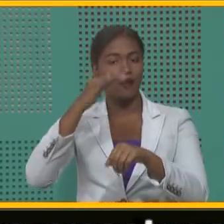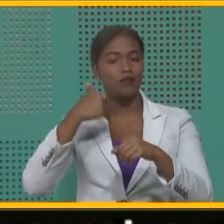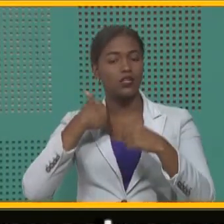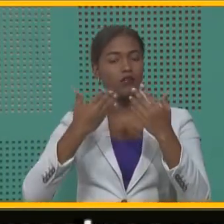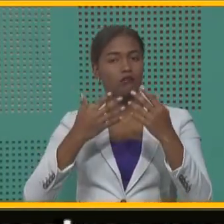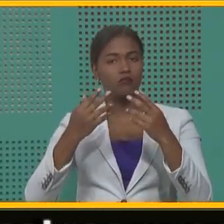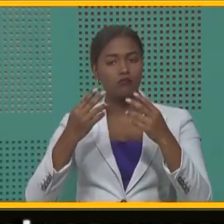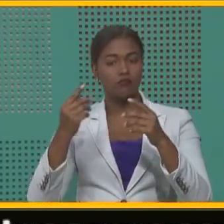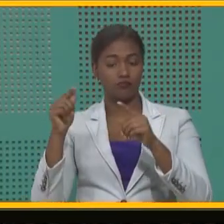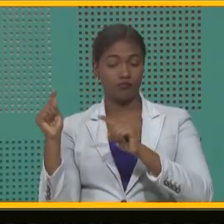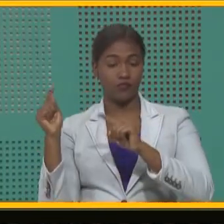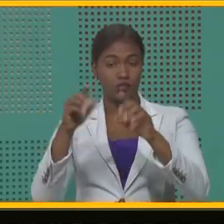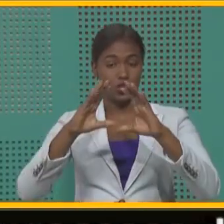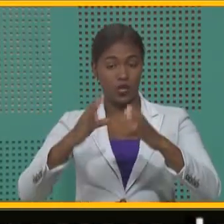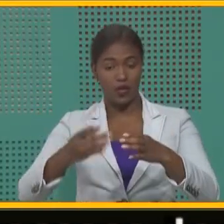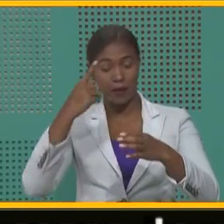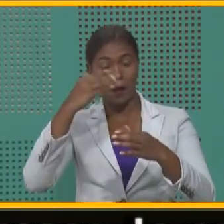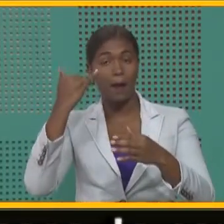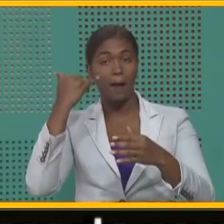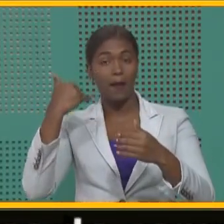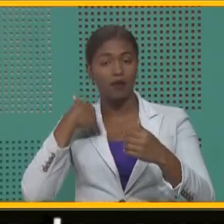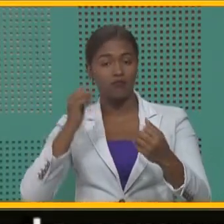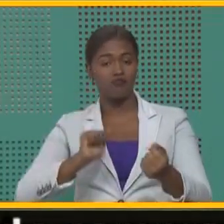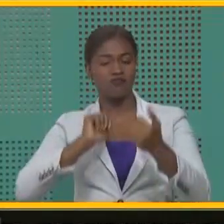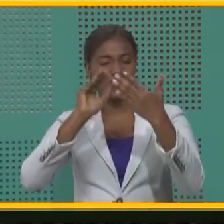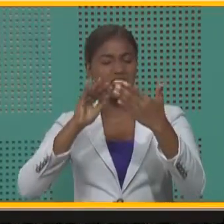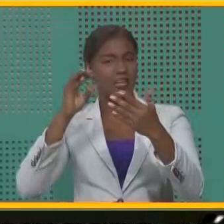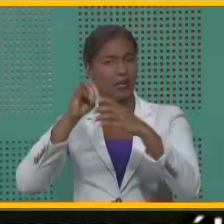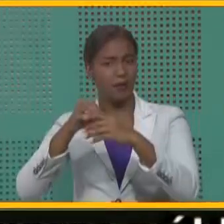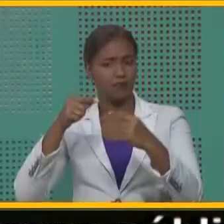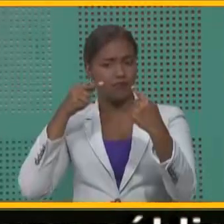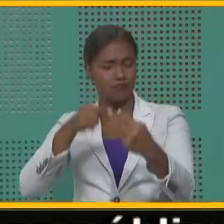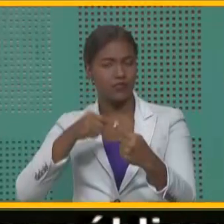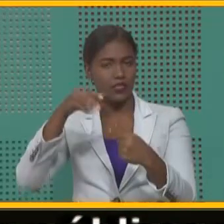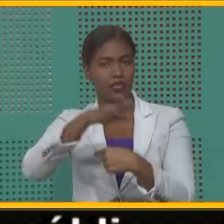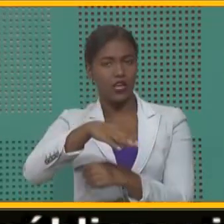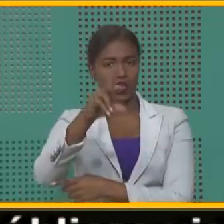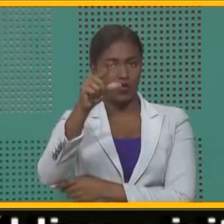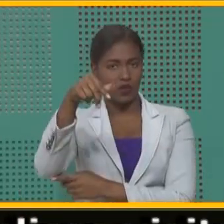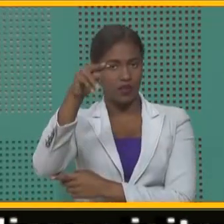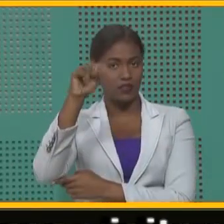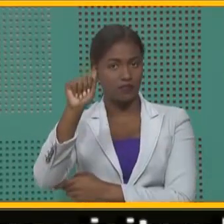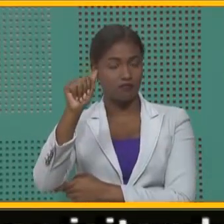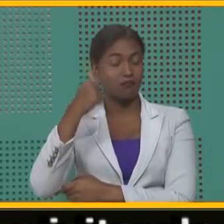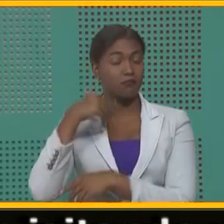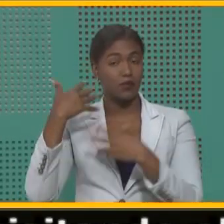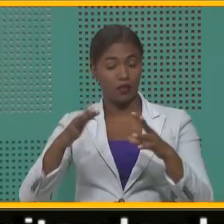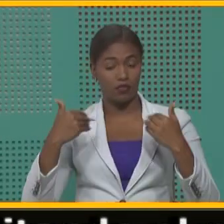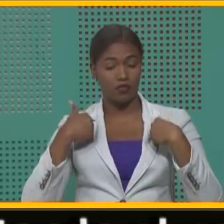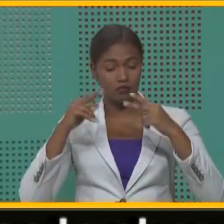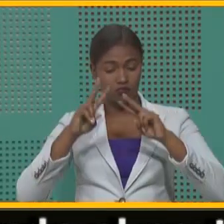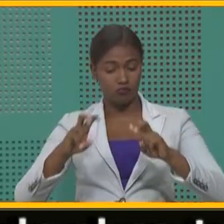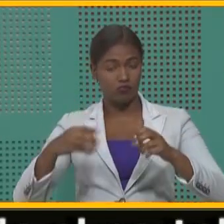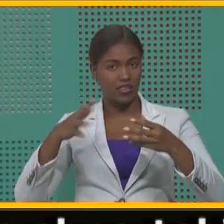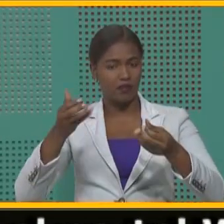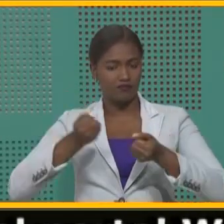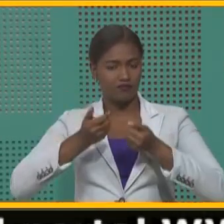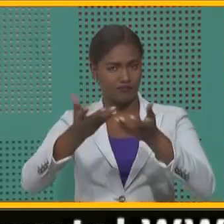realmente para enfrentar la problemática de Duquesa y hay solución. Pero ya tenemos un estudio que en próximos días ya será público.